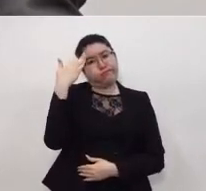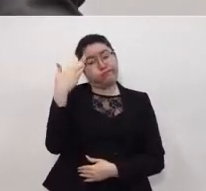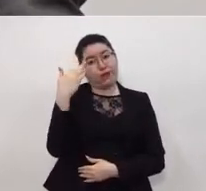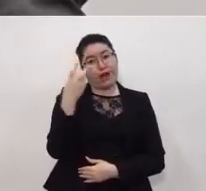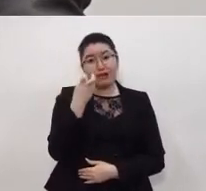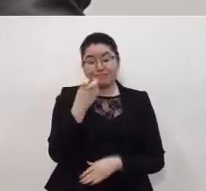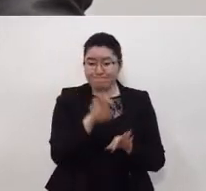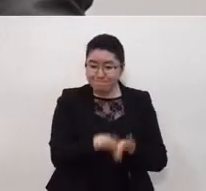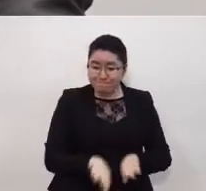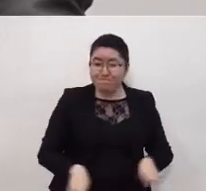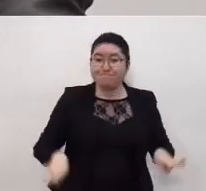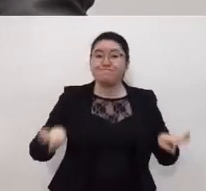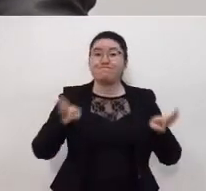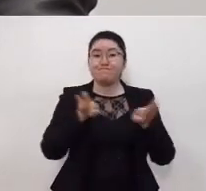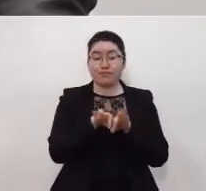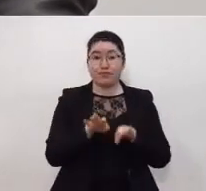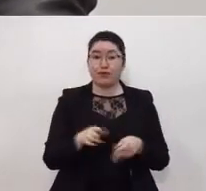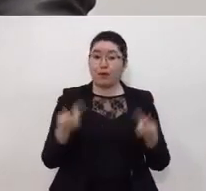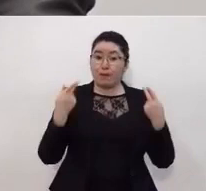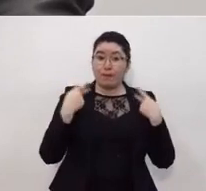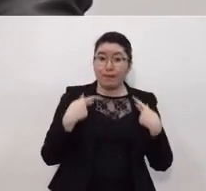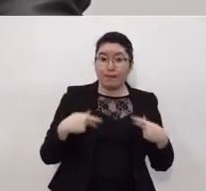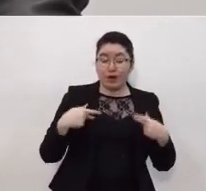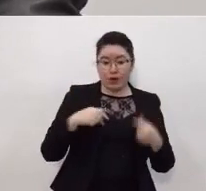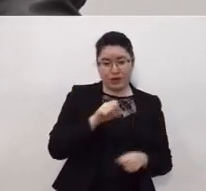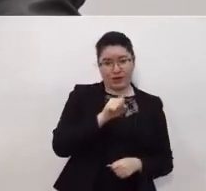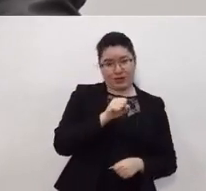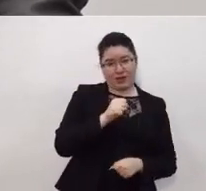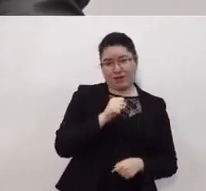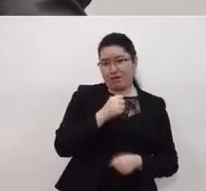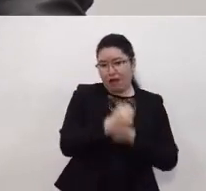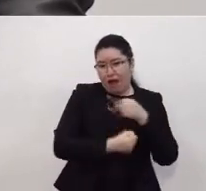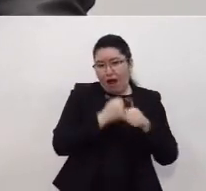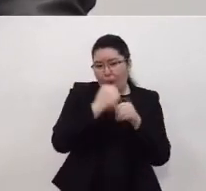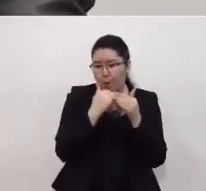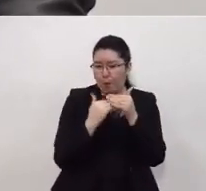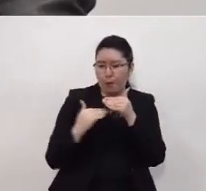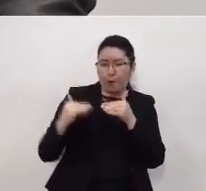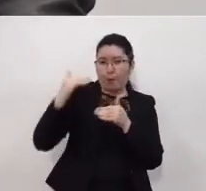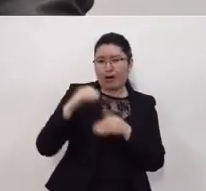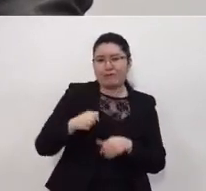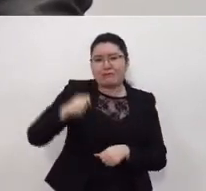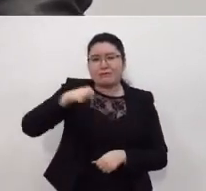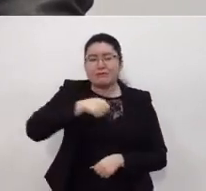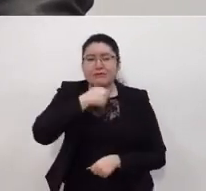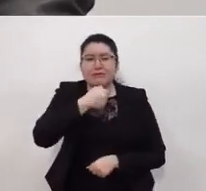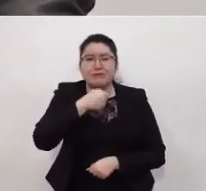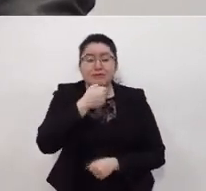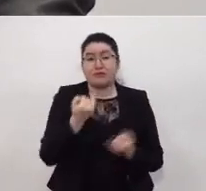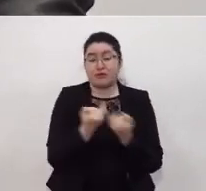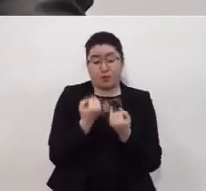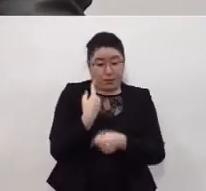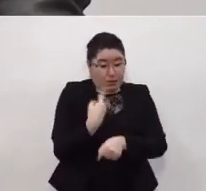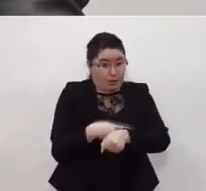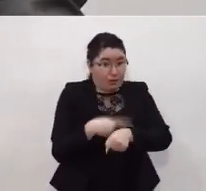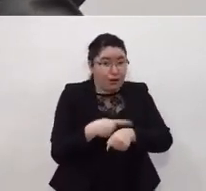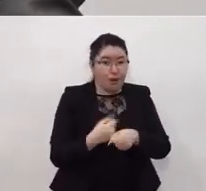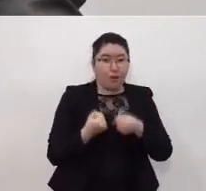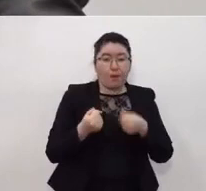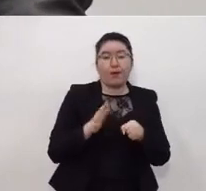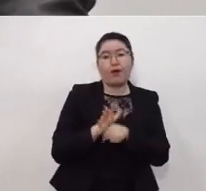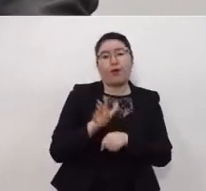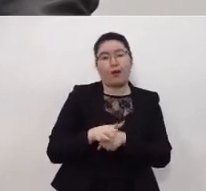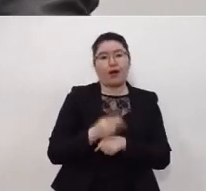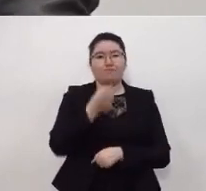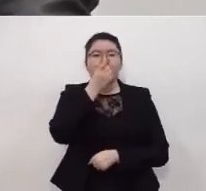especialmente importante para las personas que tienen 60 o más años de edad o que tienen enfermedades crónicas tales como diabetes,